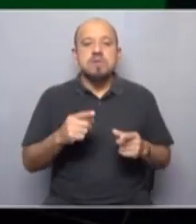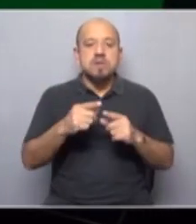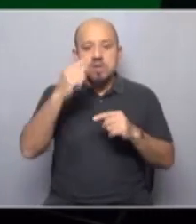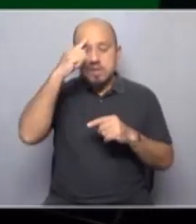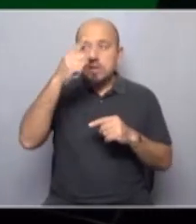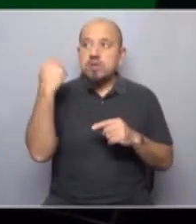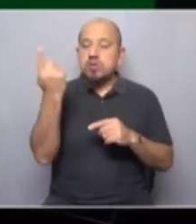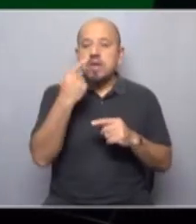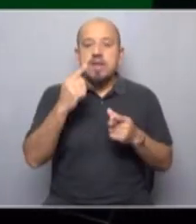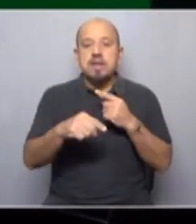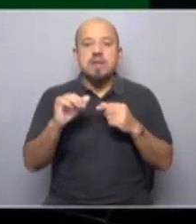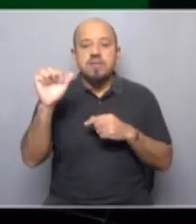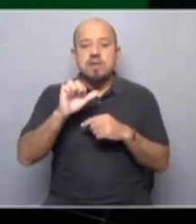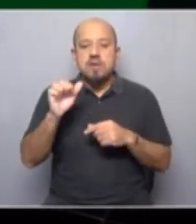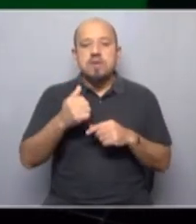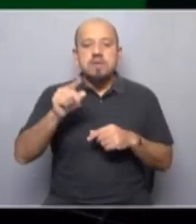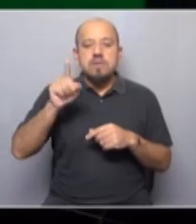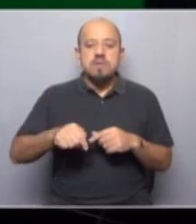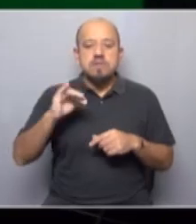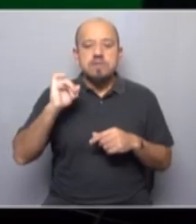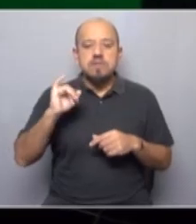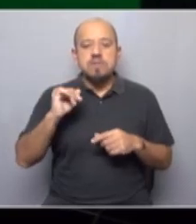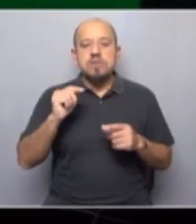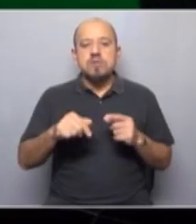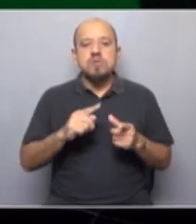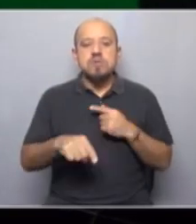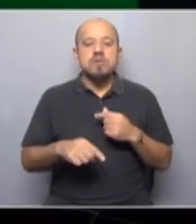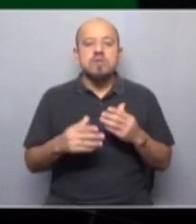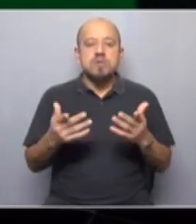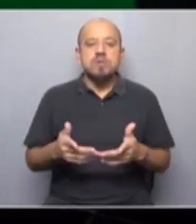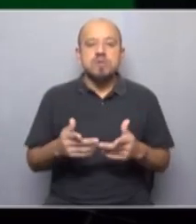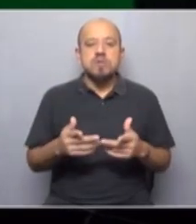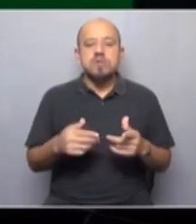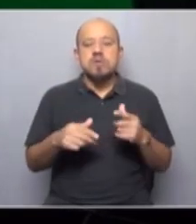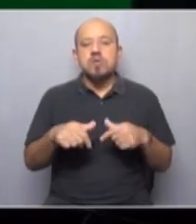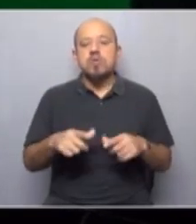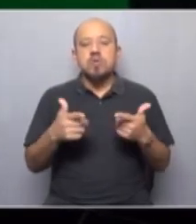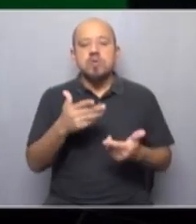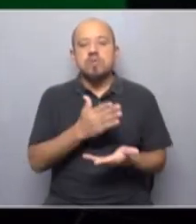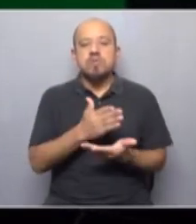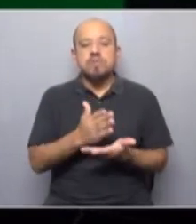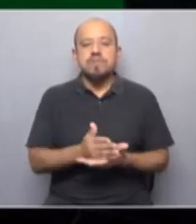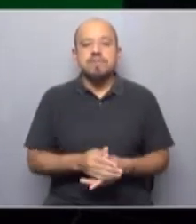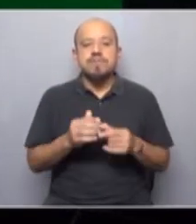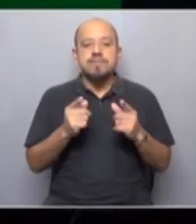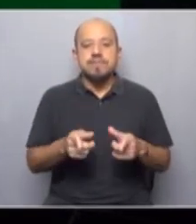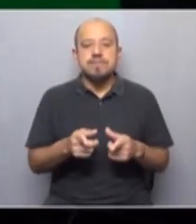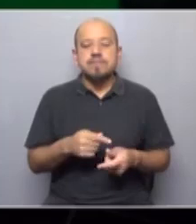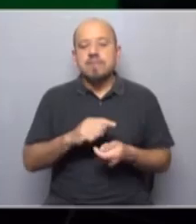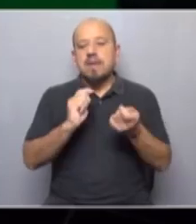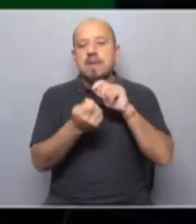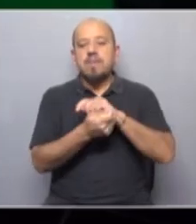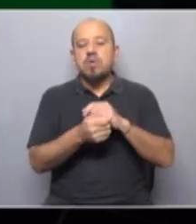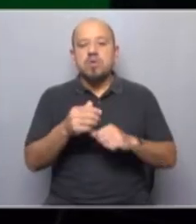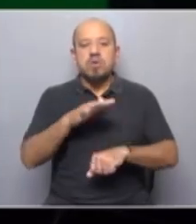de las empresas. En este primero de mayo, Día Internacional de los Trabajadores y las Trabajadoras en Sin Fronteras, vamos a poner la mirada en este cambio de